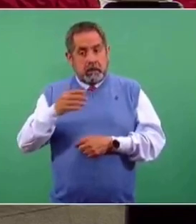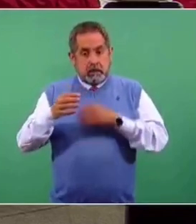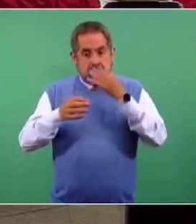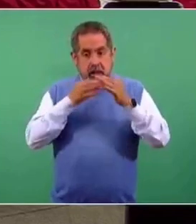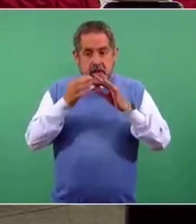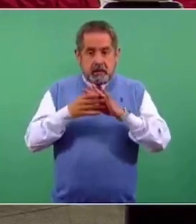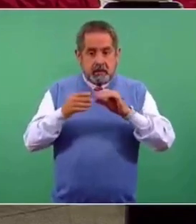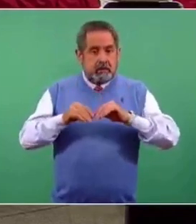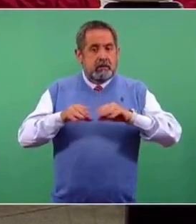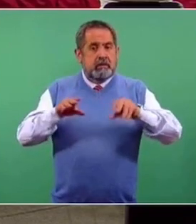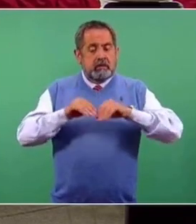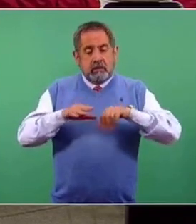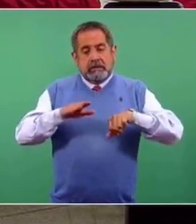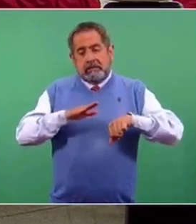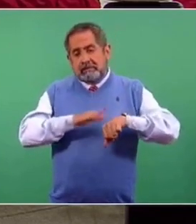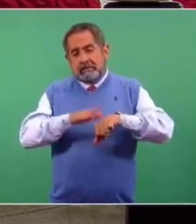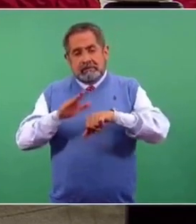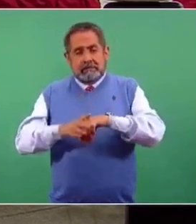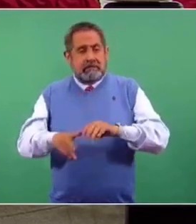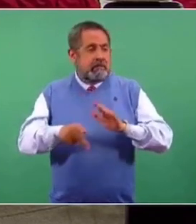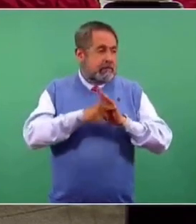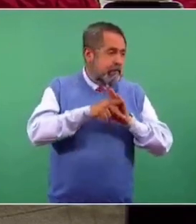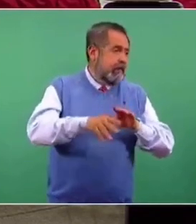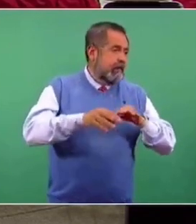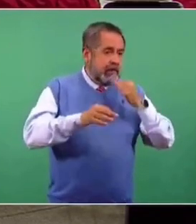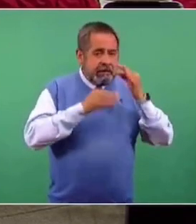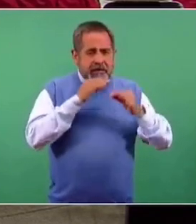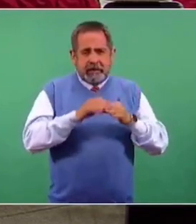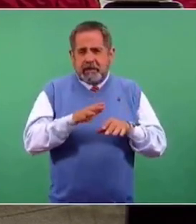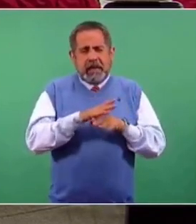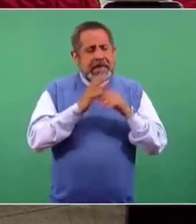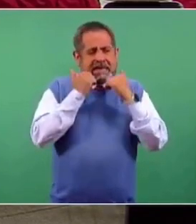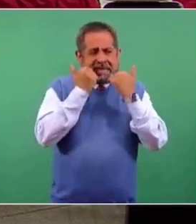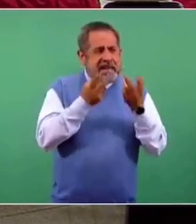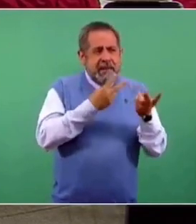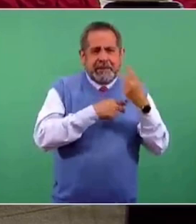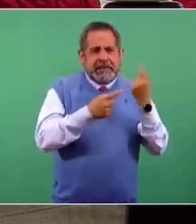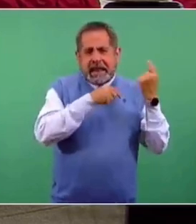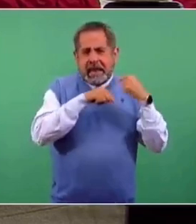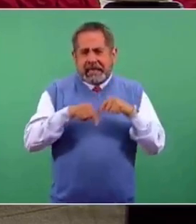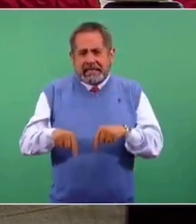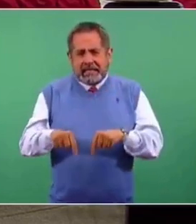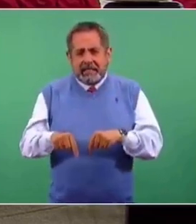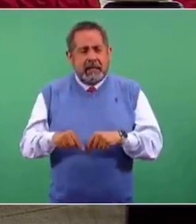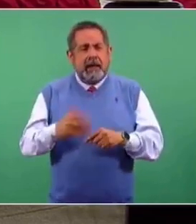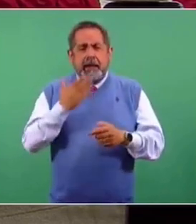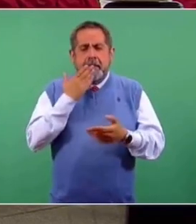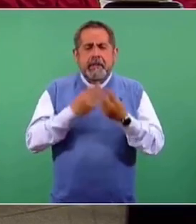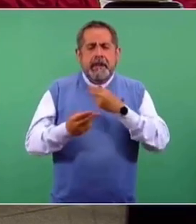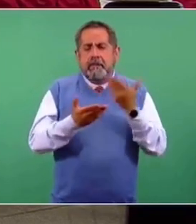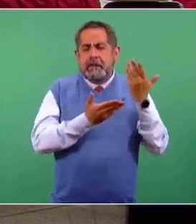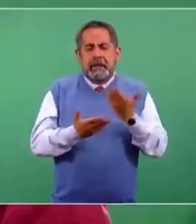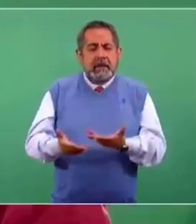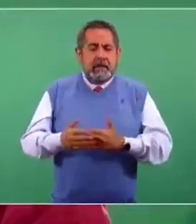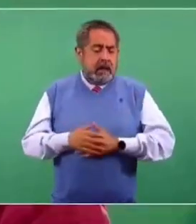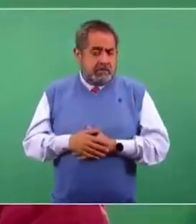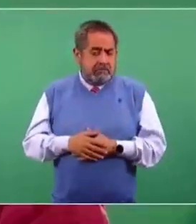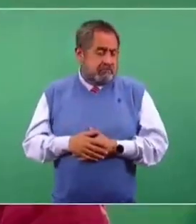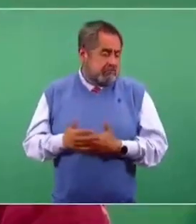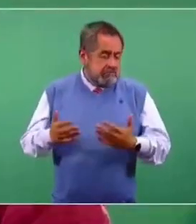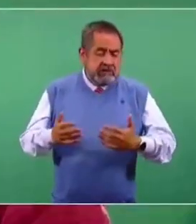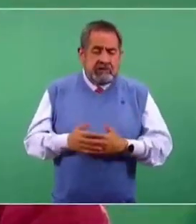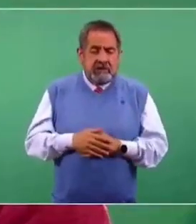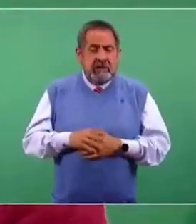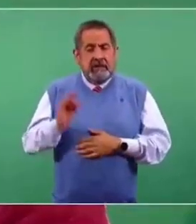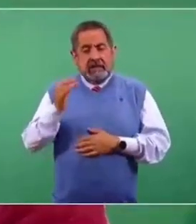nacionales o locales, quien quiera venir a esta conferencia de prensa es bienvenida, quizá también uno de los retos